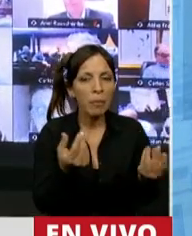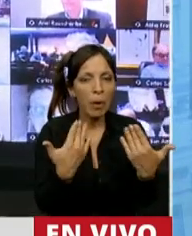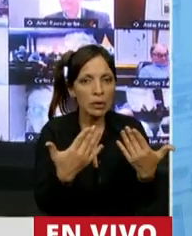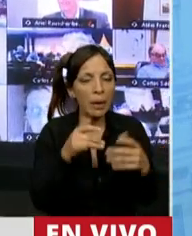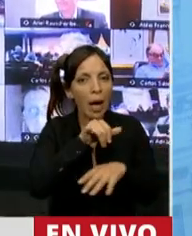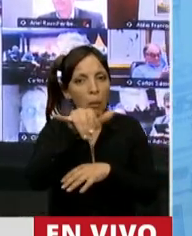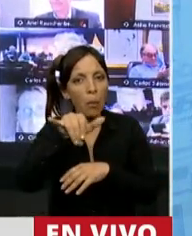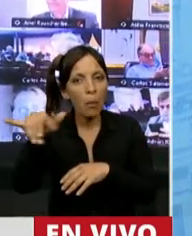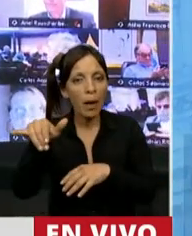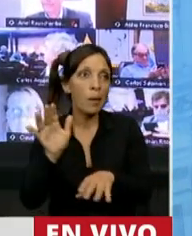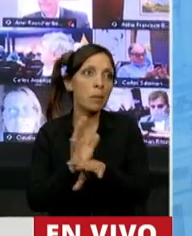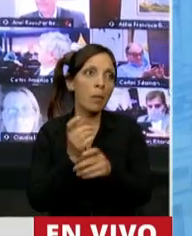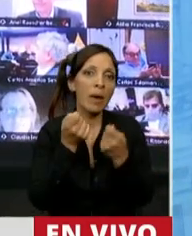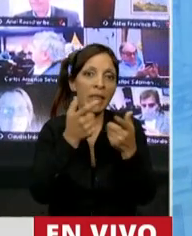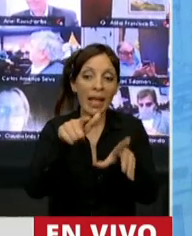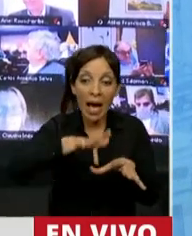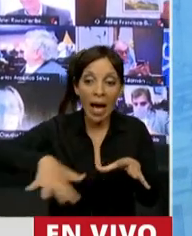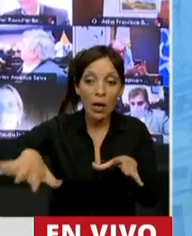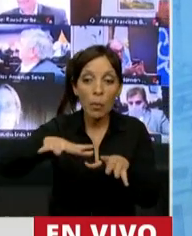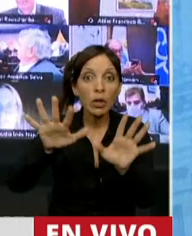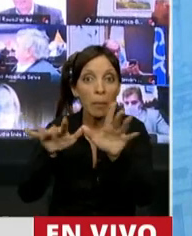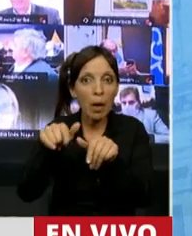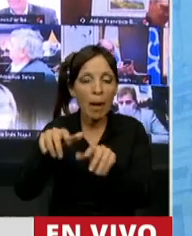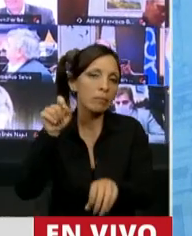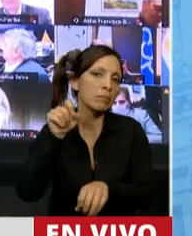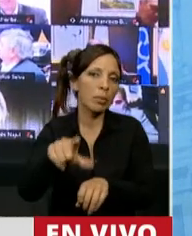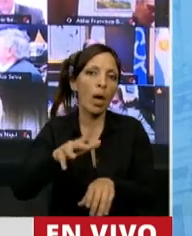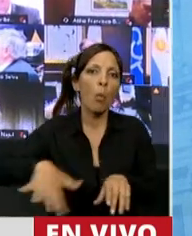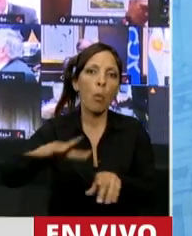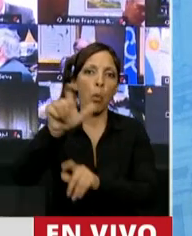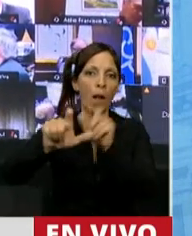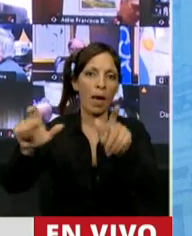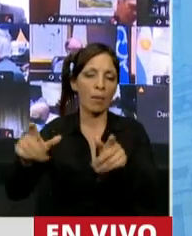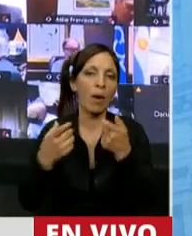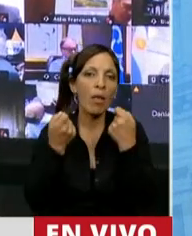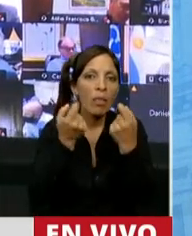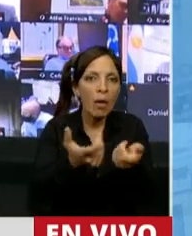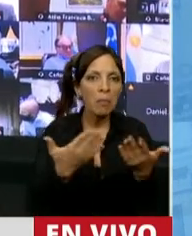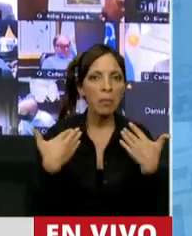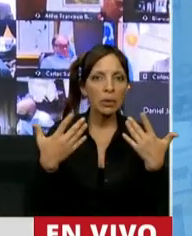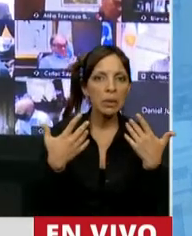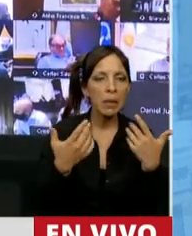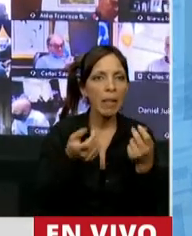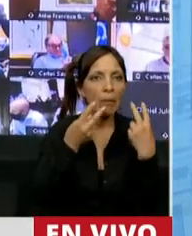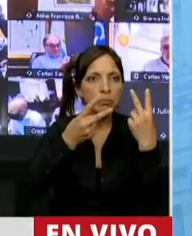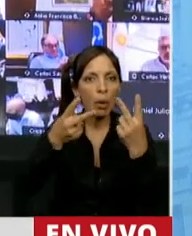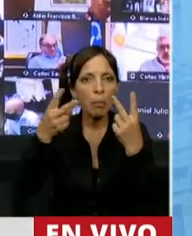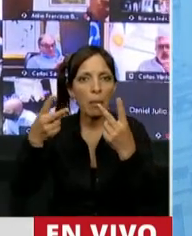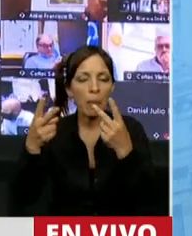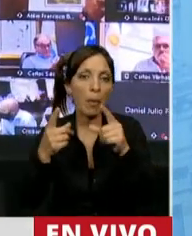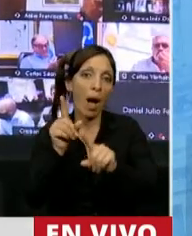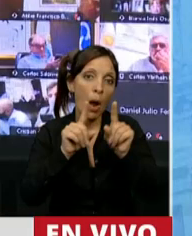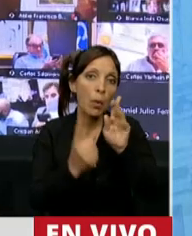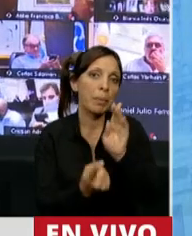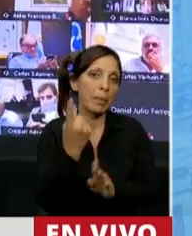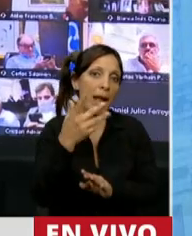que este es el aeropuerto del pueblo, no solamente ha dado oportunidades para poder viajar a cientos de pasajeros por primera vez,